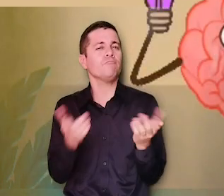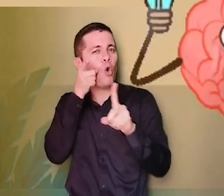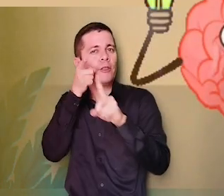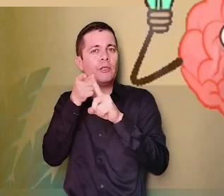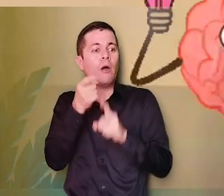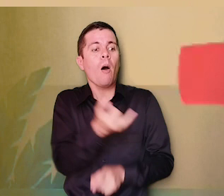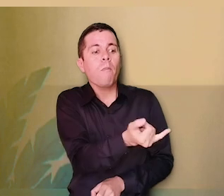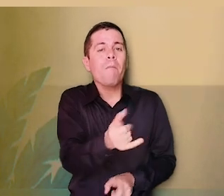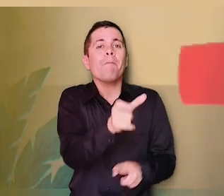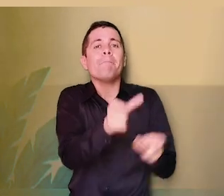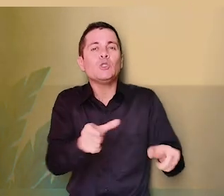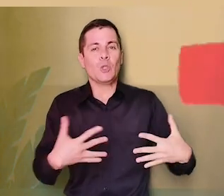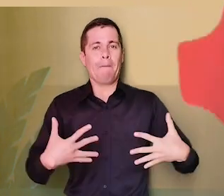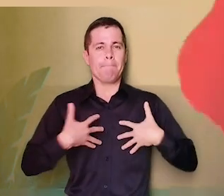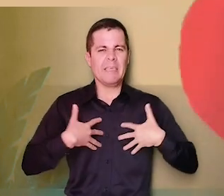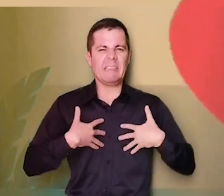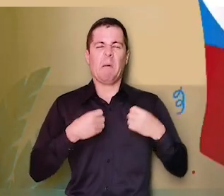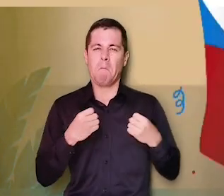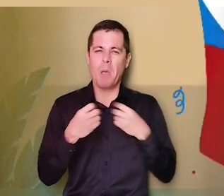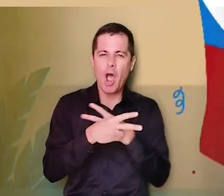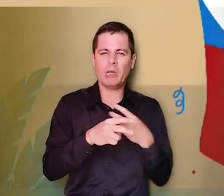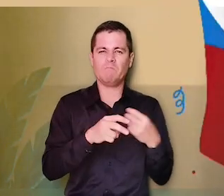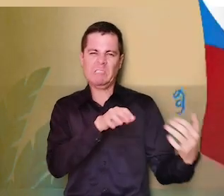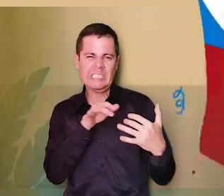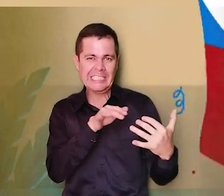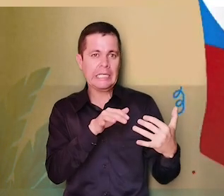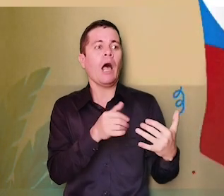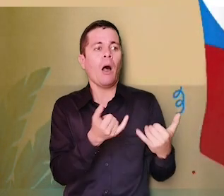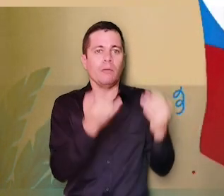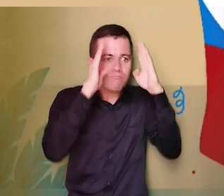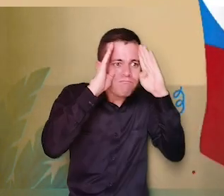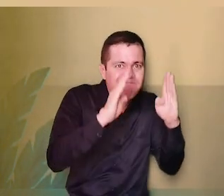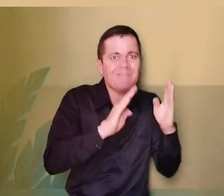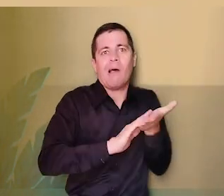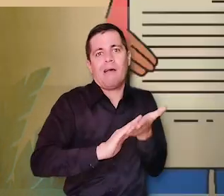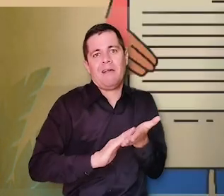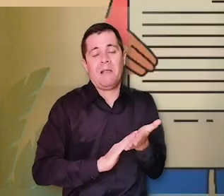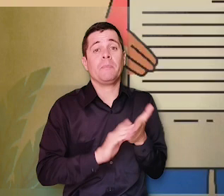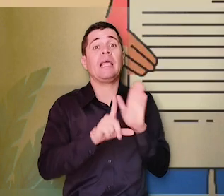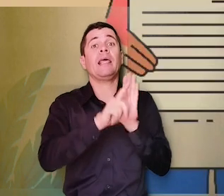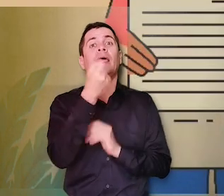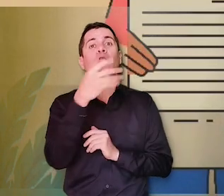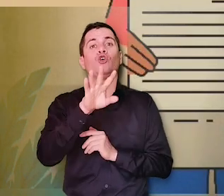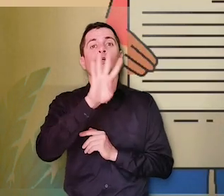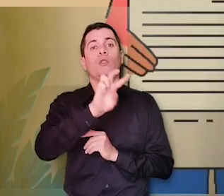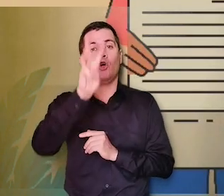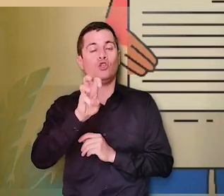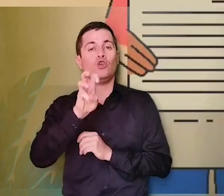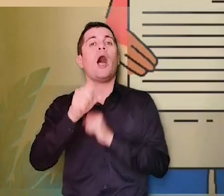la atención psicosocial y salud integral a las víctimas del conflicto armado. Nace en el marco de la Ley